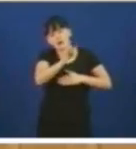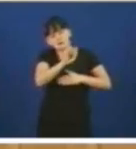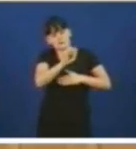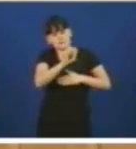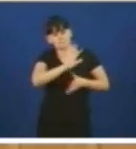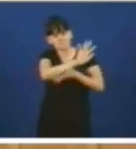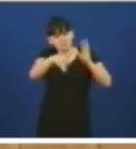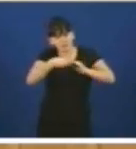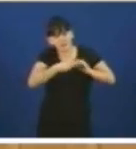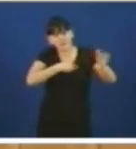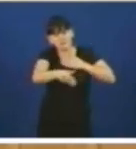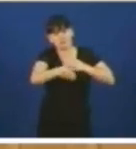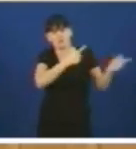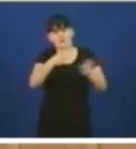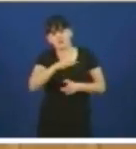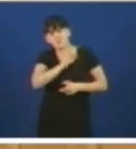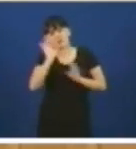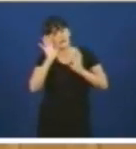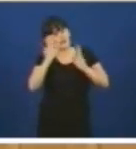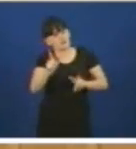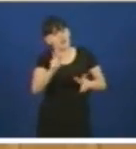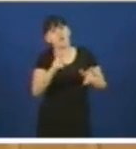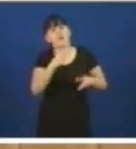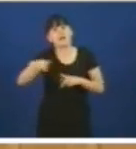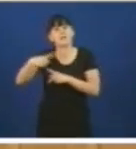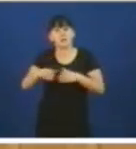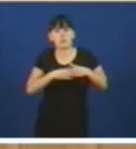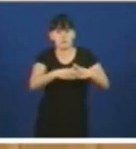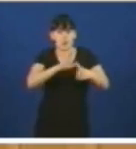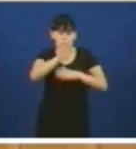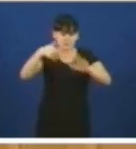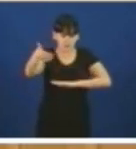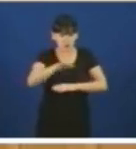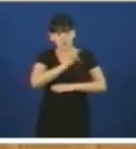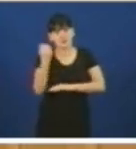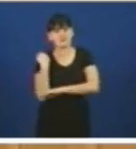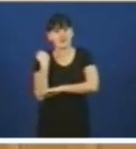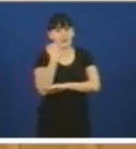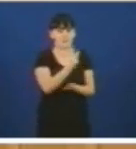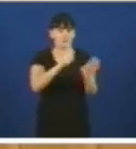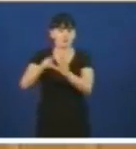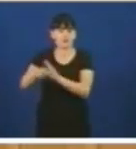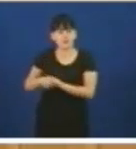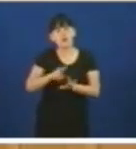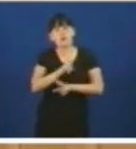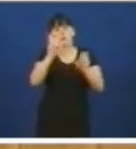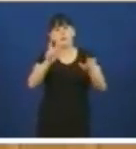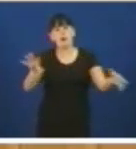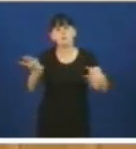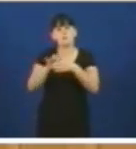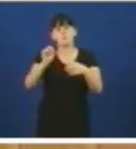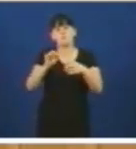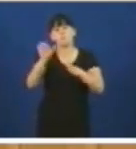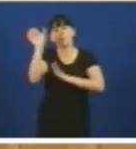e a que reforce a actividade comercial de Navante no exterior apoyando a participación en programas internacionales e a